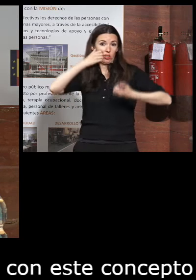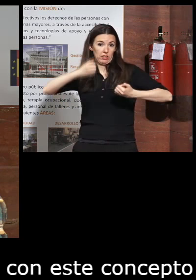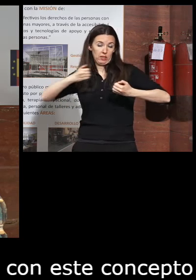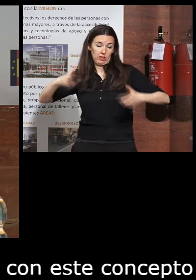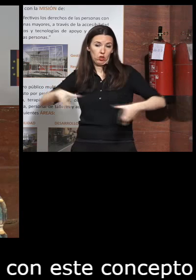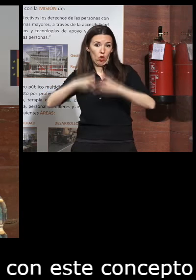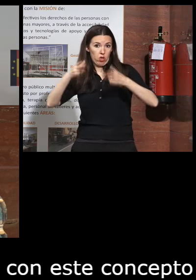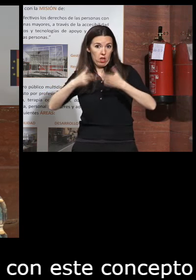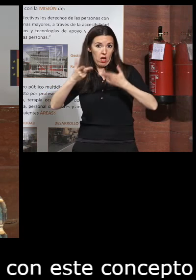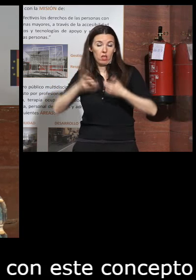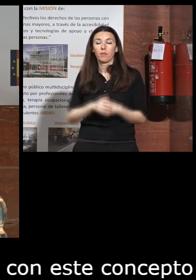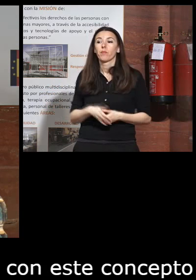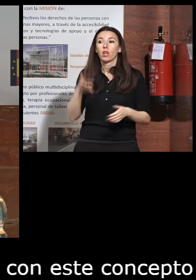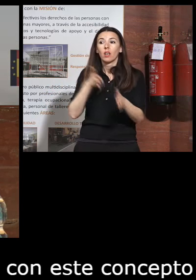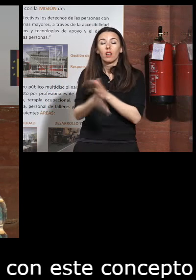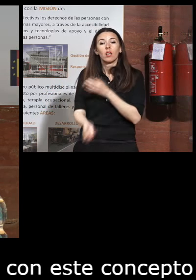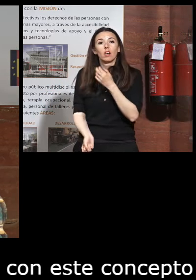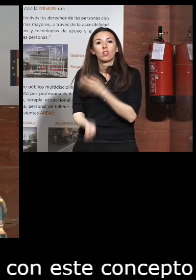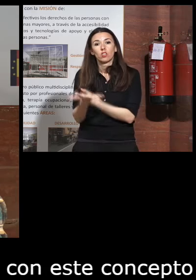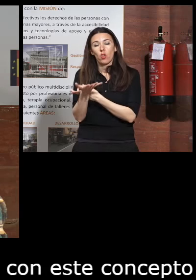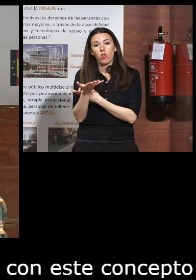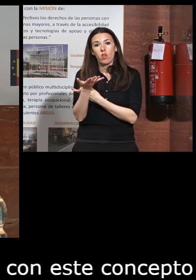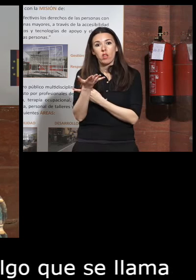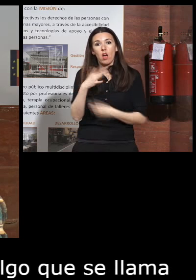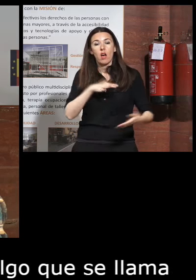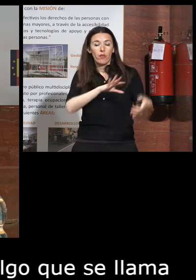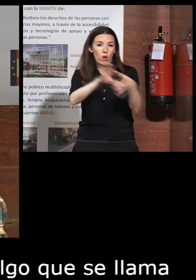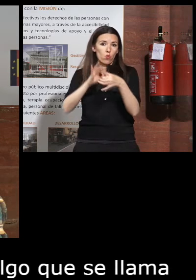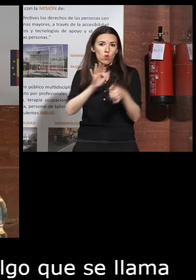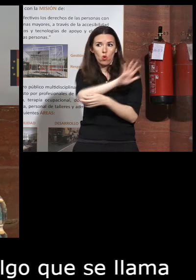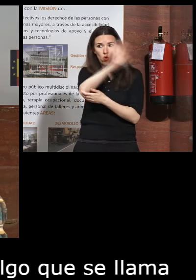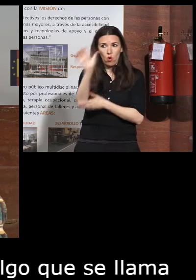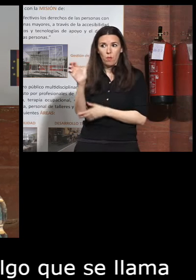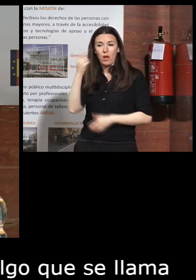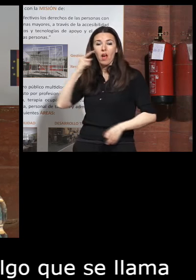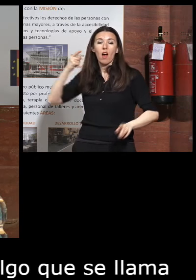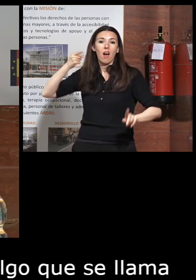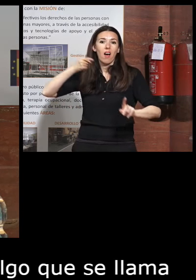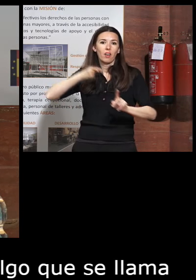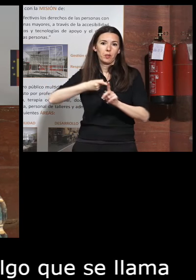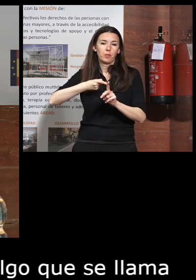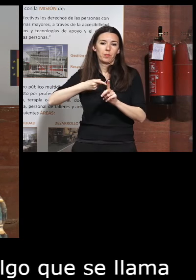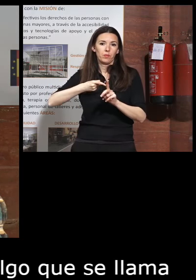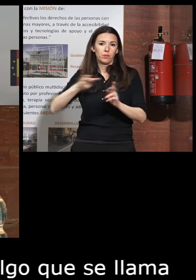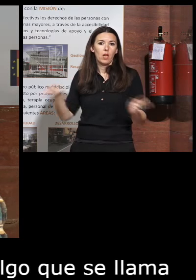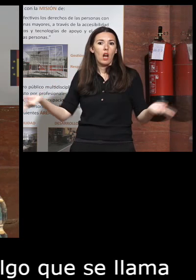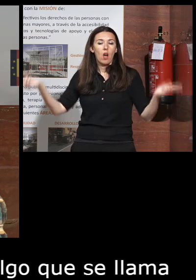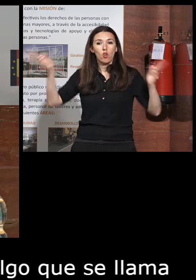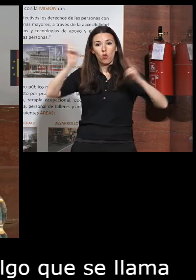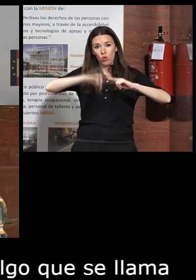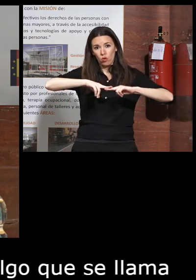o sea es una iniciativa de la parte de la Unión Europea para conectar